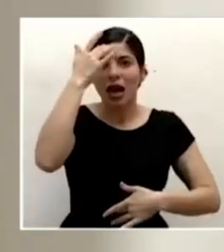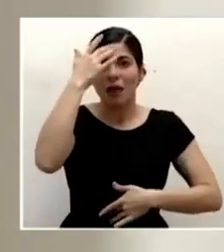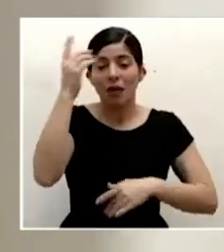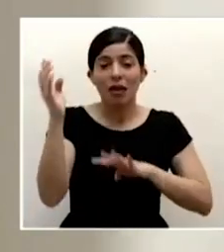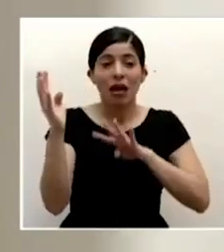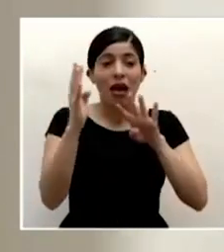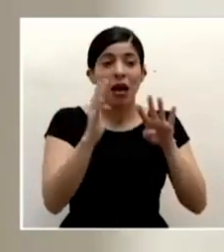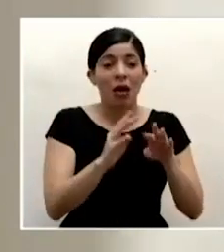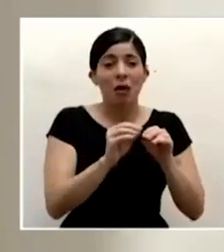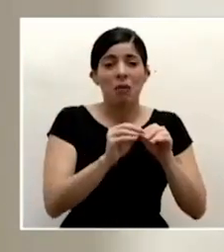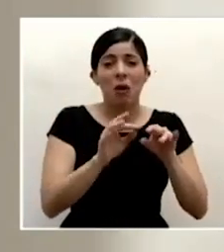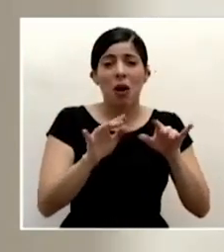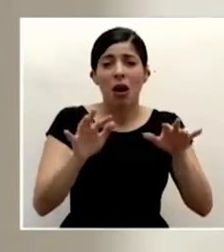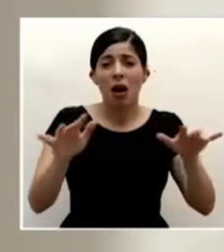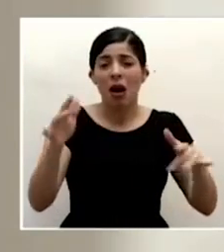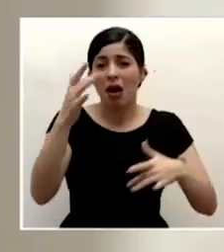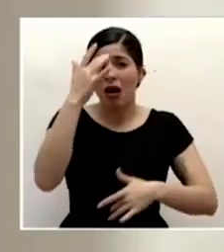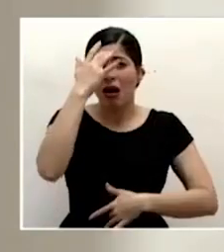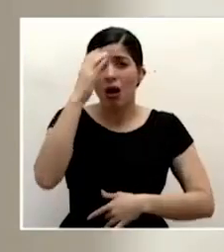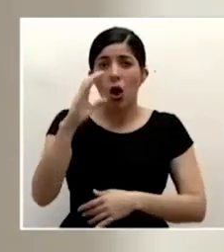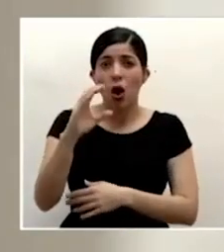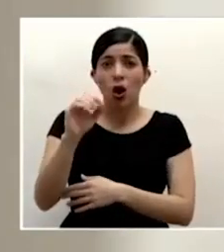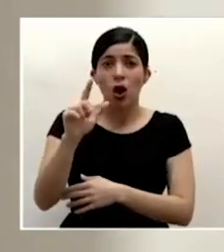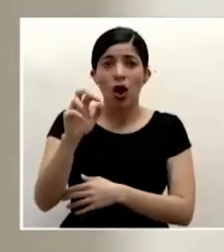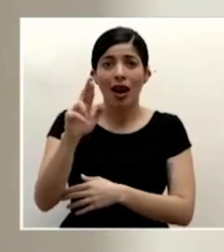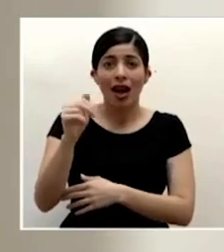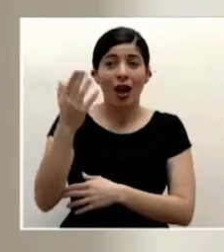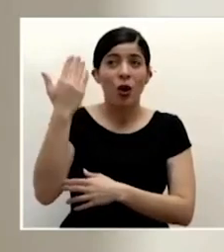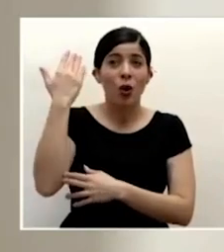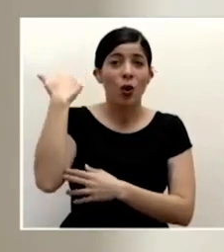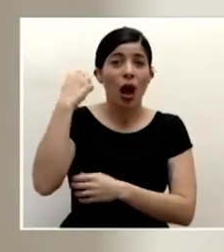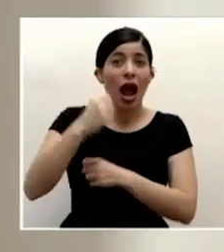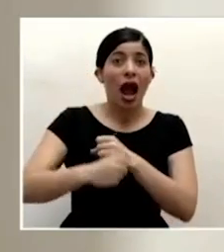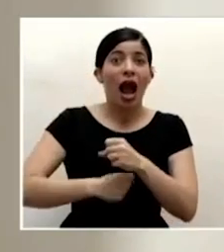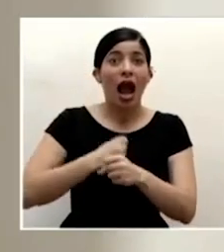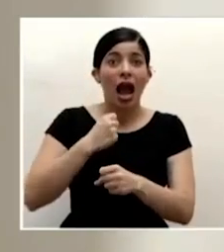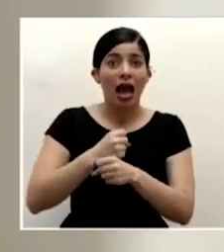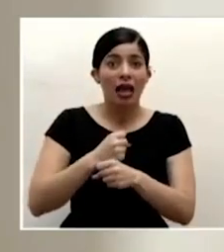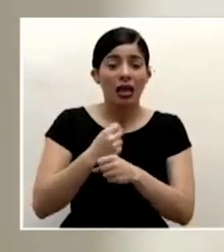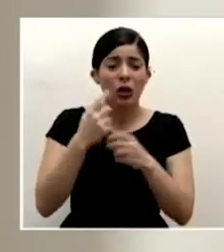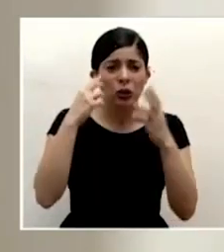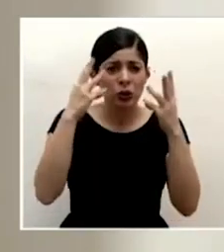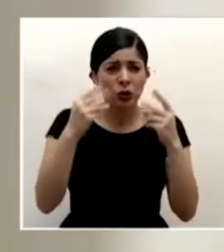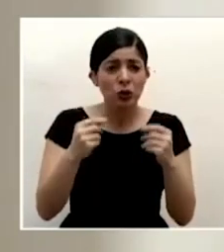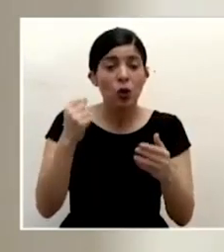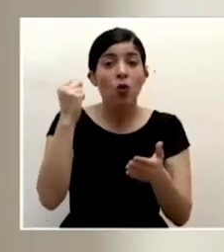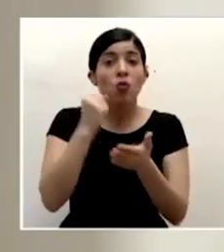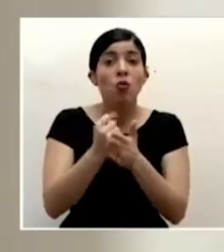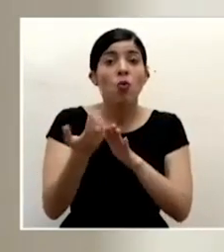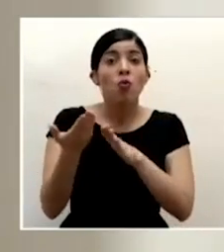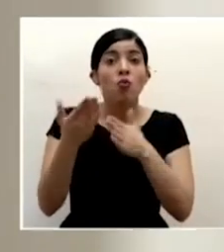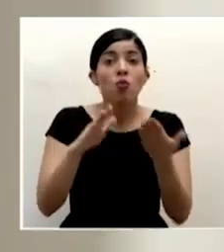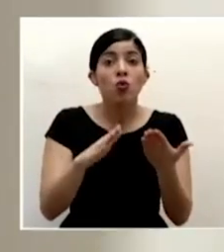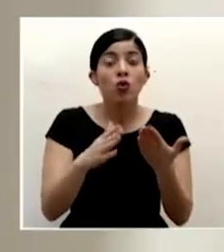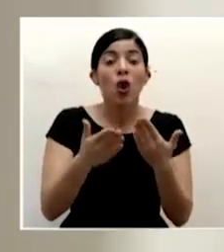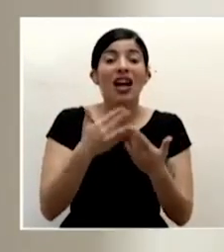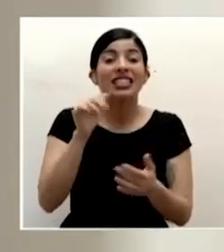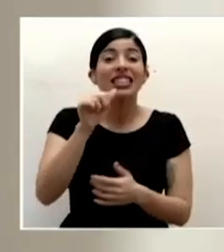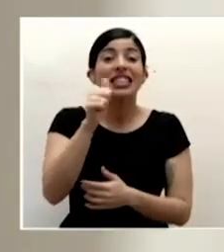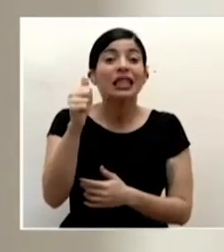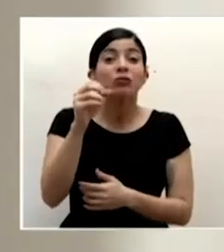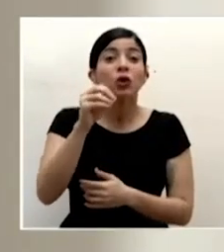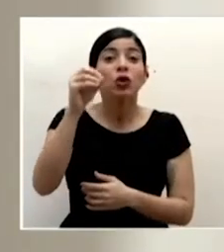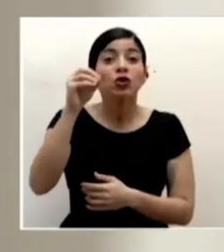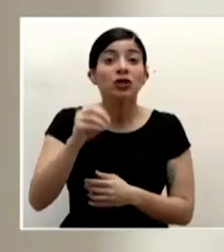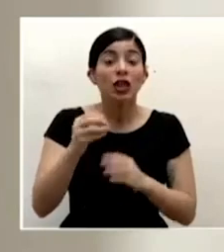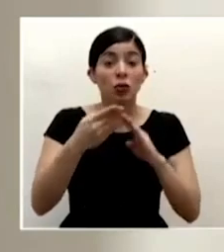cólera en esos años se estima que mató al 10 por ciento de la población costarricense